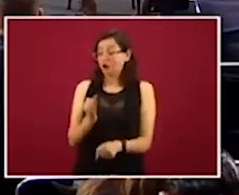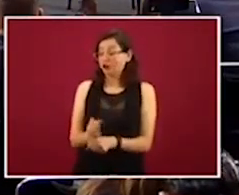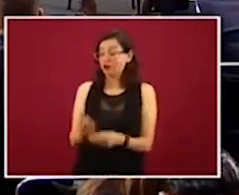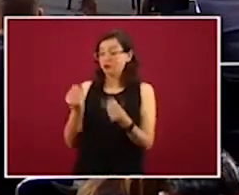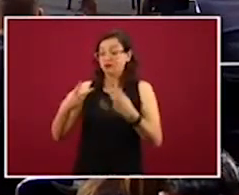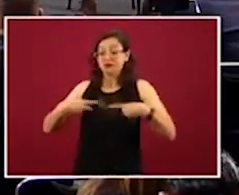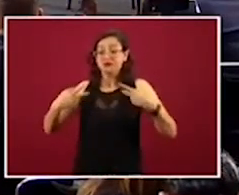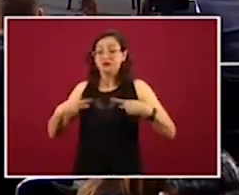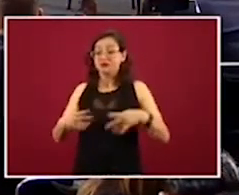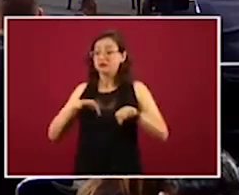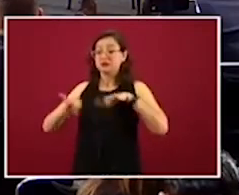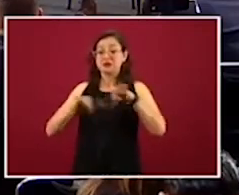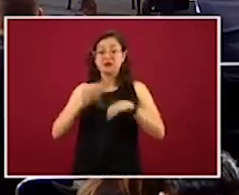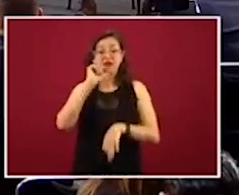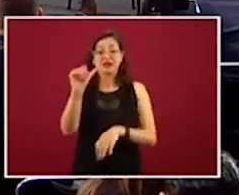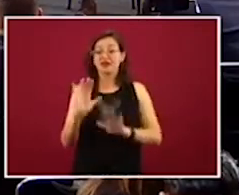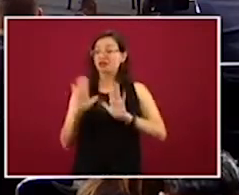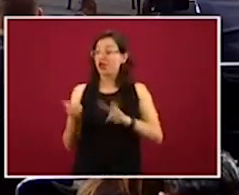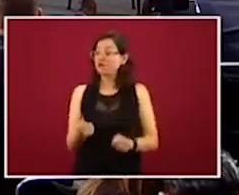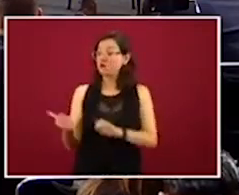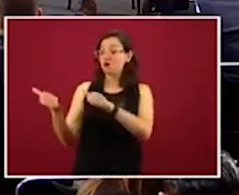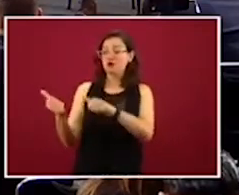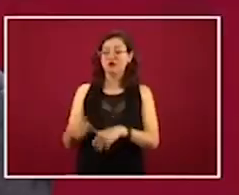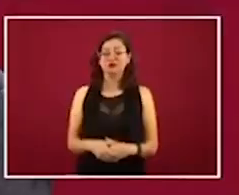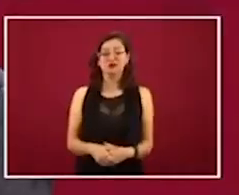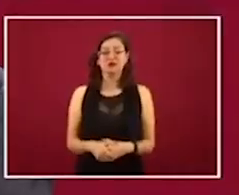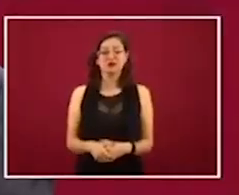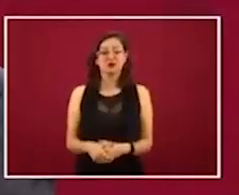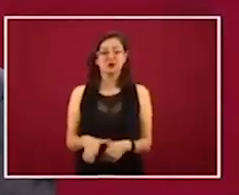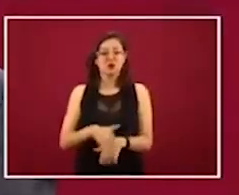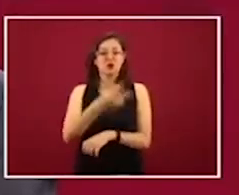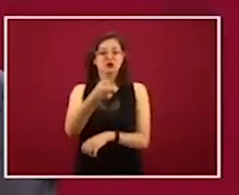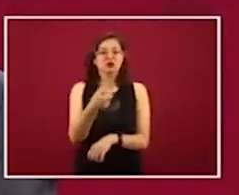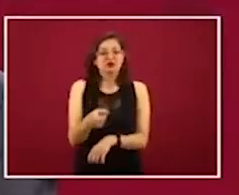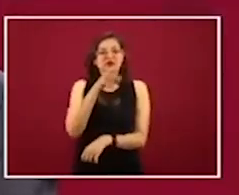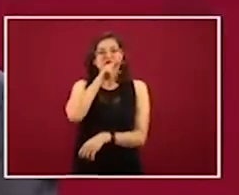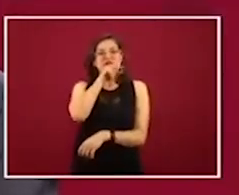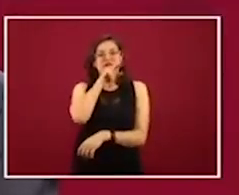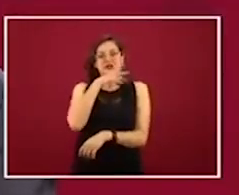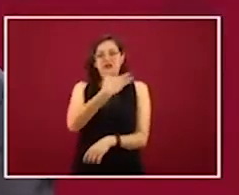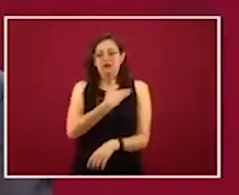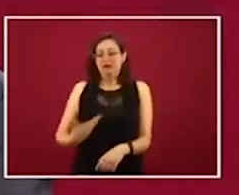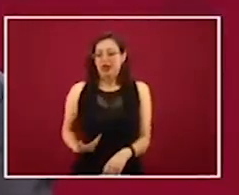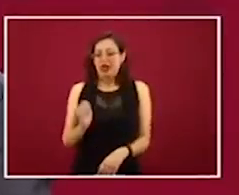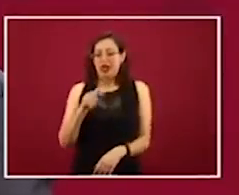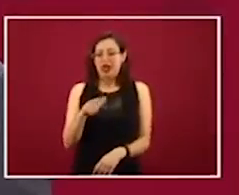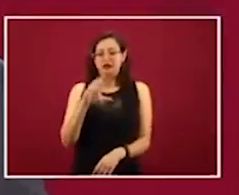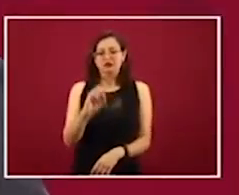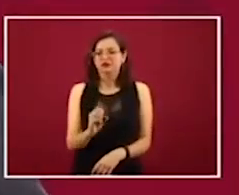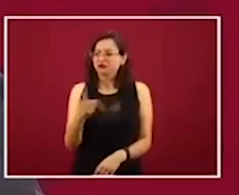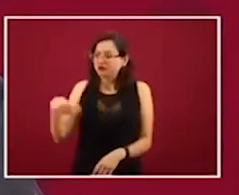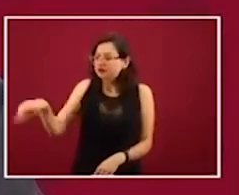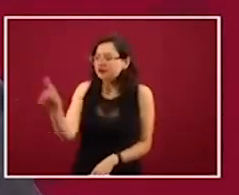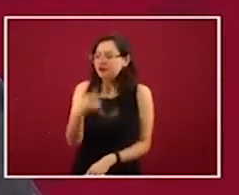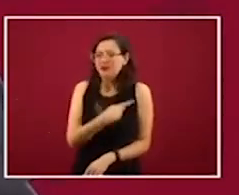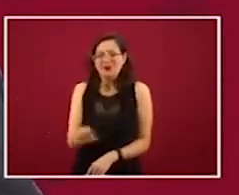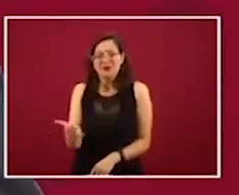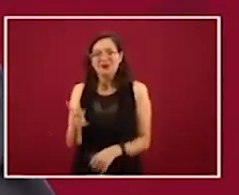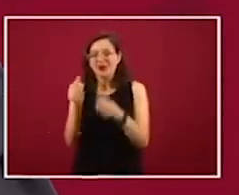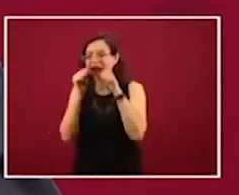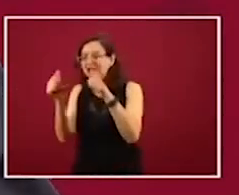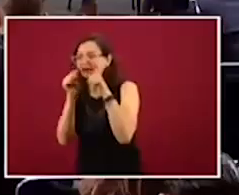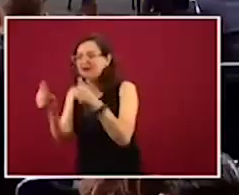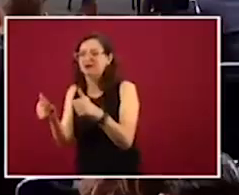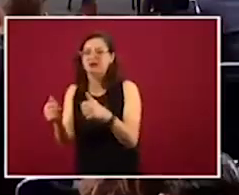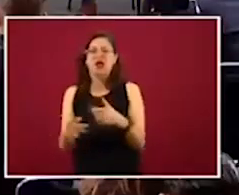esa es la preocupación, la angustia. Dijo el presidente López Obrador, veamos por los pobres más allá de